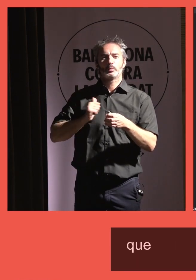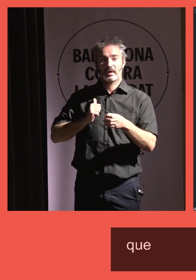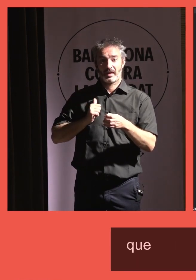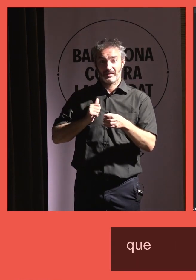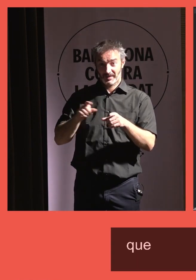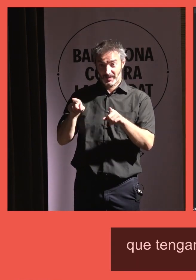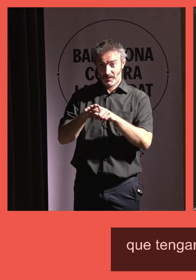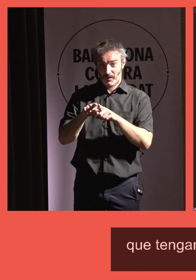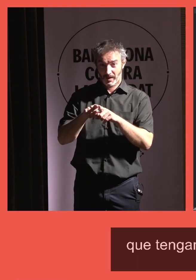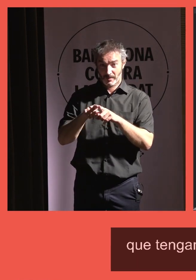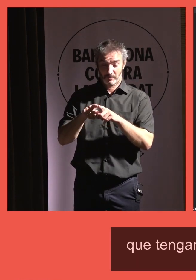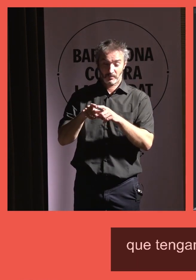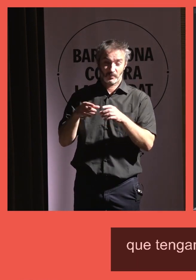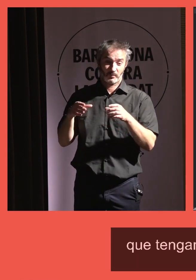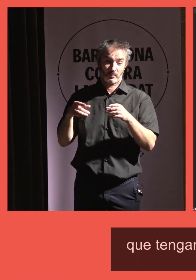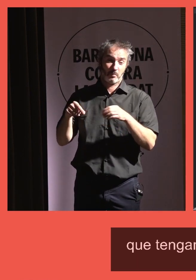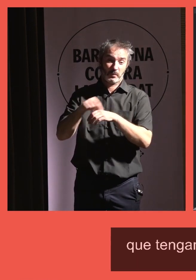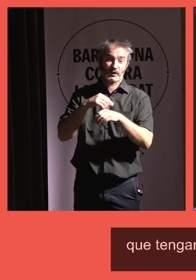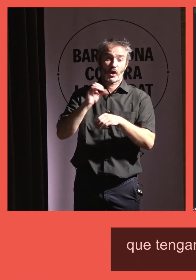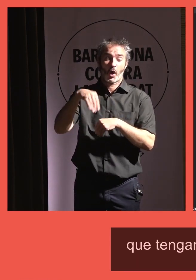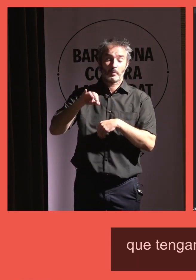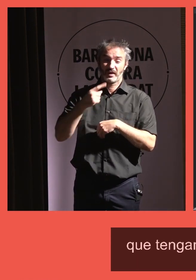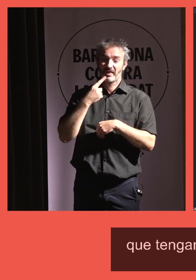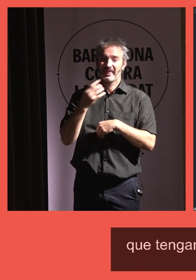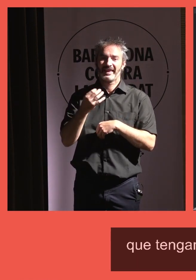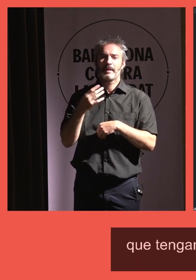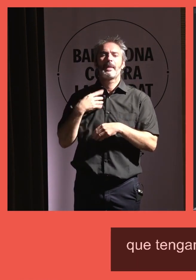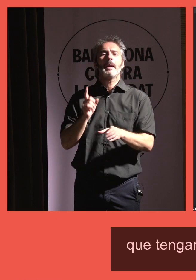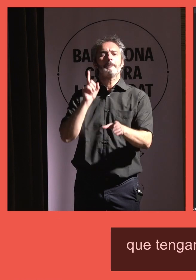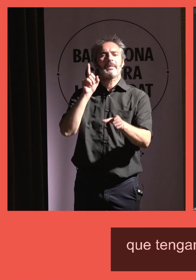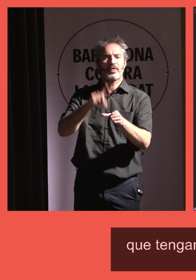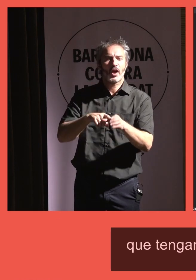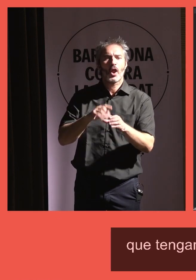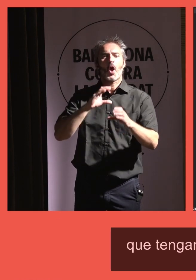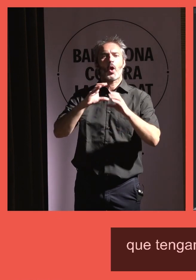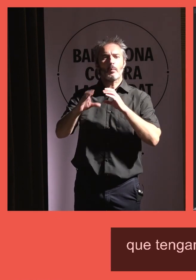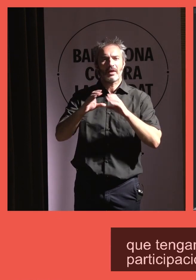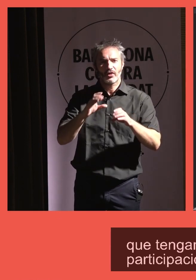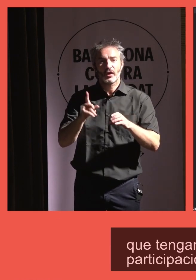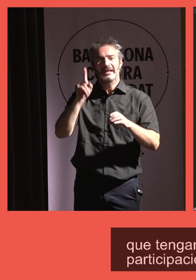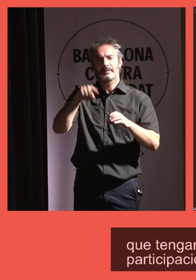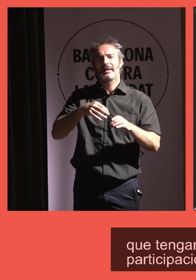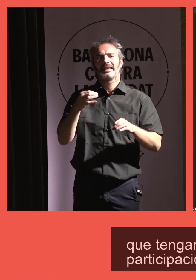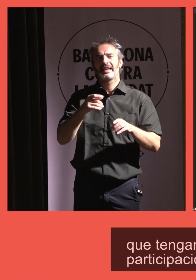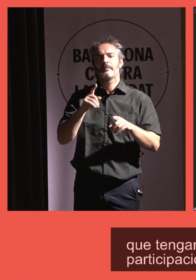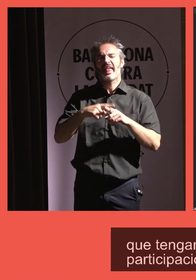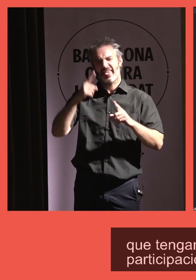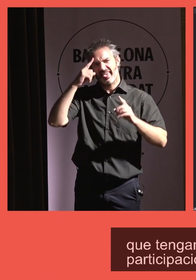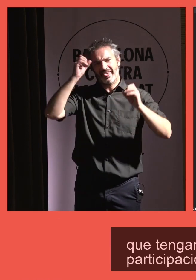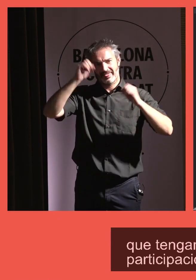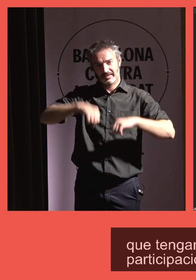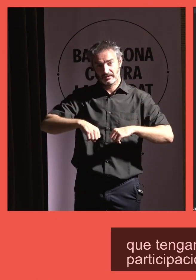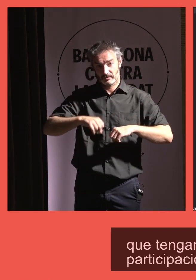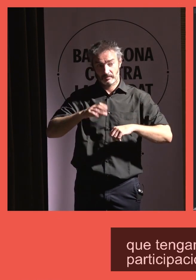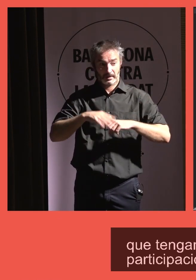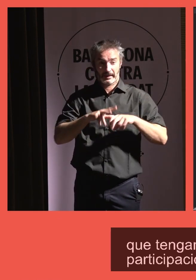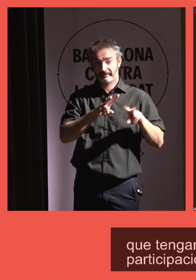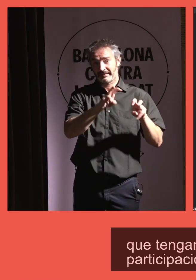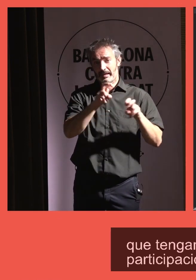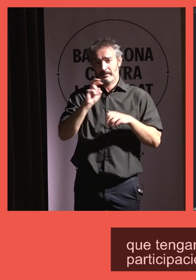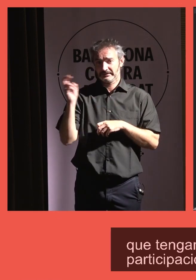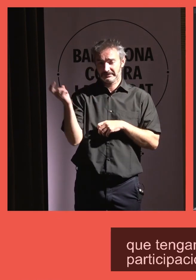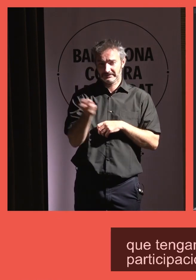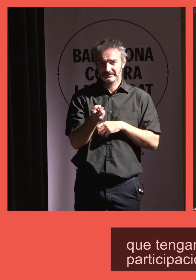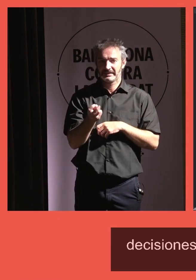como decía el documento político de envejecimiento activo de la OMS, ¿verdad? De participación, comunicación y, sobre todo, de tomar decisiones de las cuestiones que nos